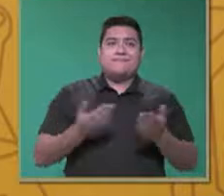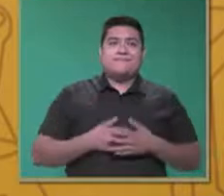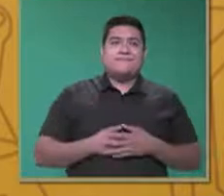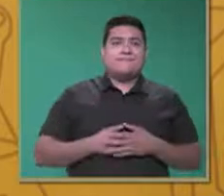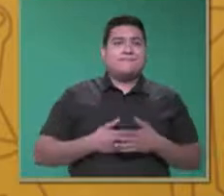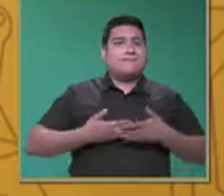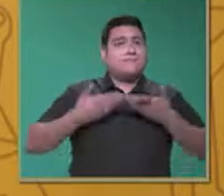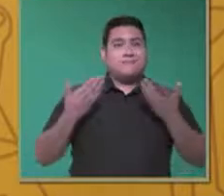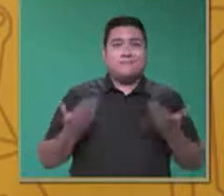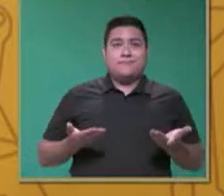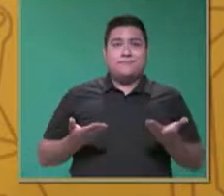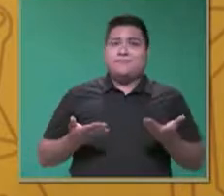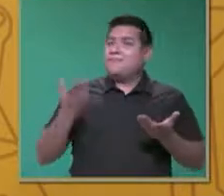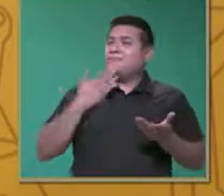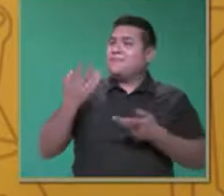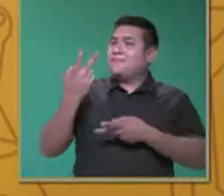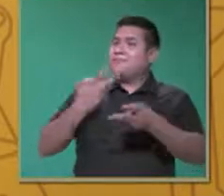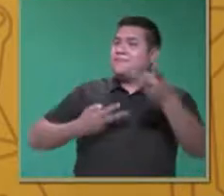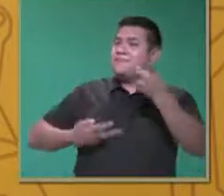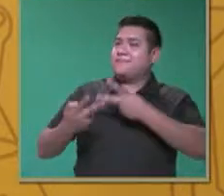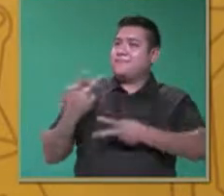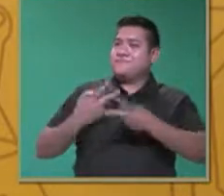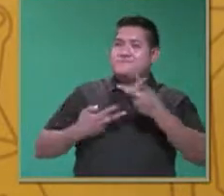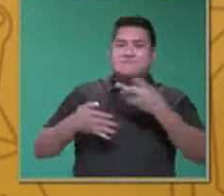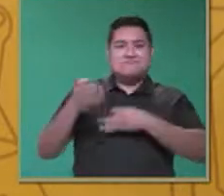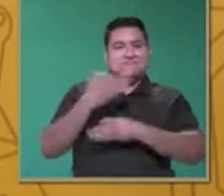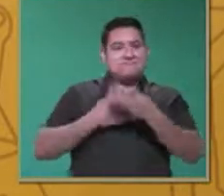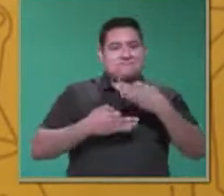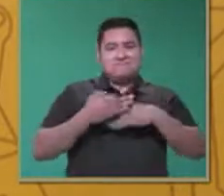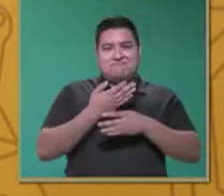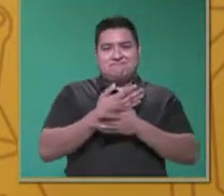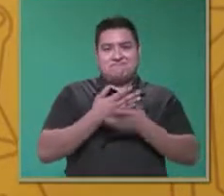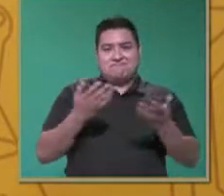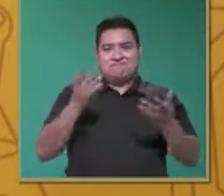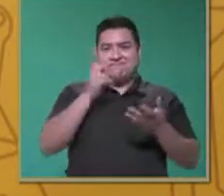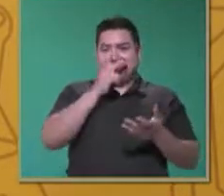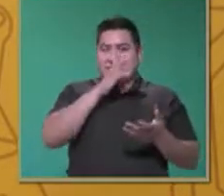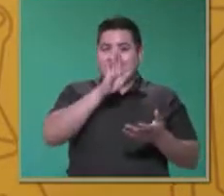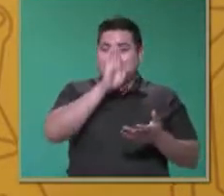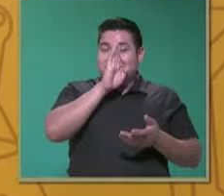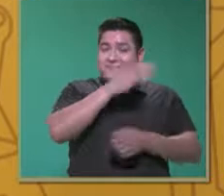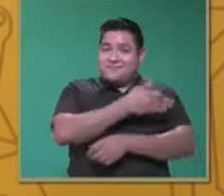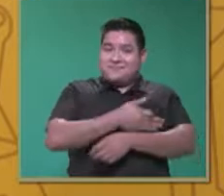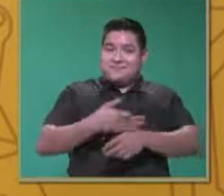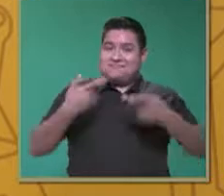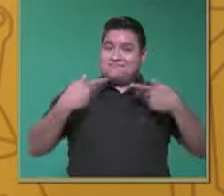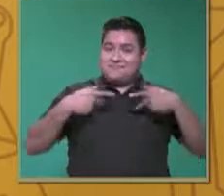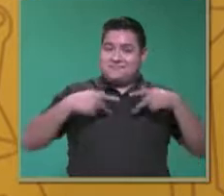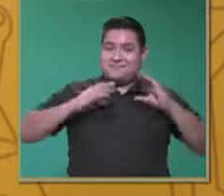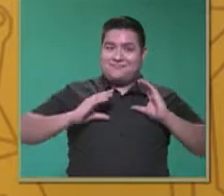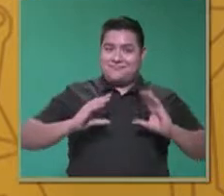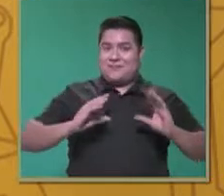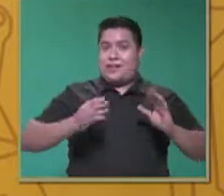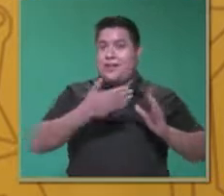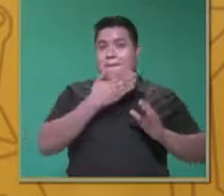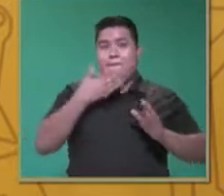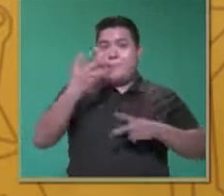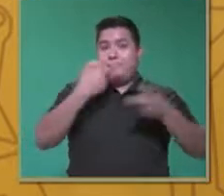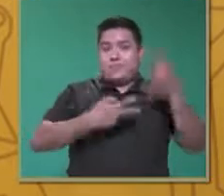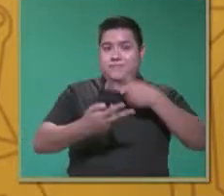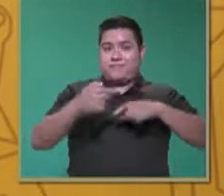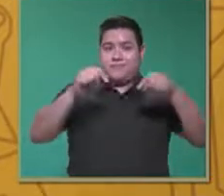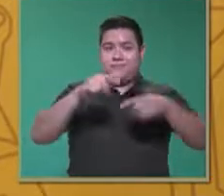continuación, damos la bienvenida a todos ustedes, padres de familia, tutores, cuidadores, a su